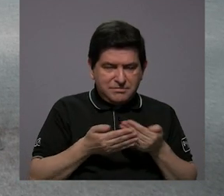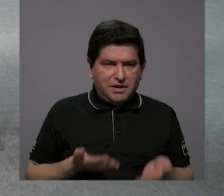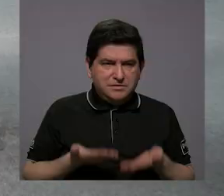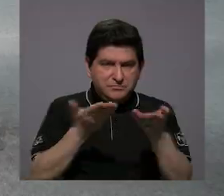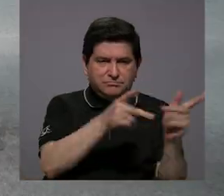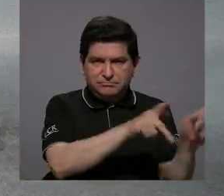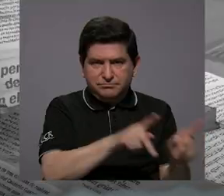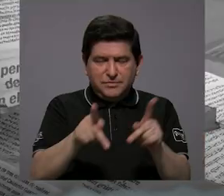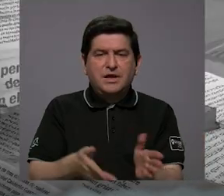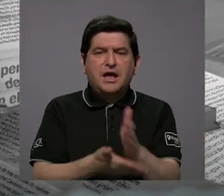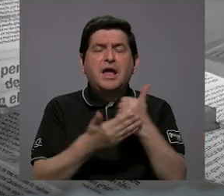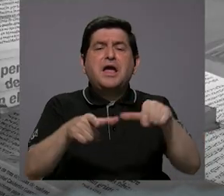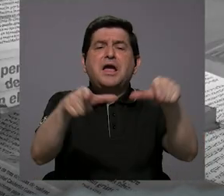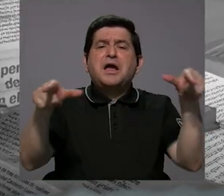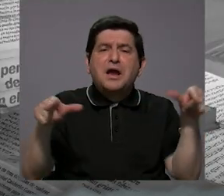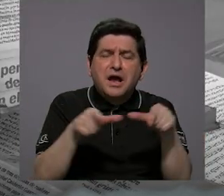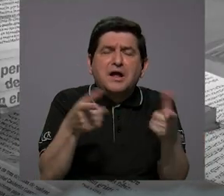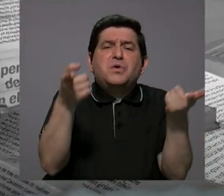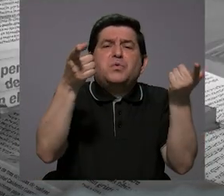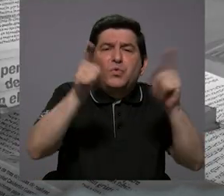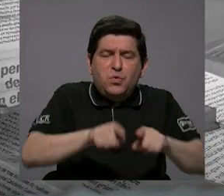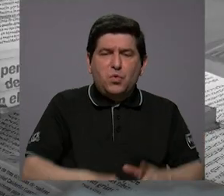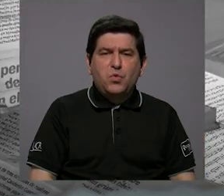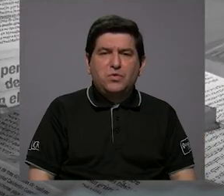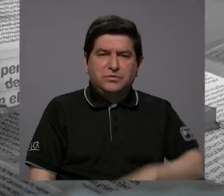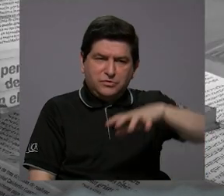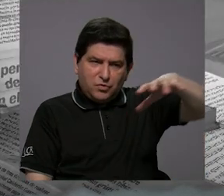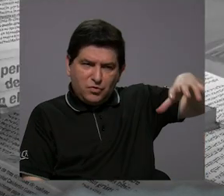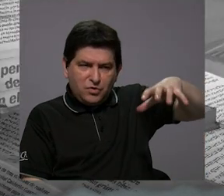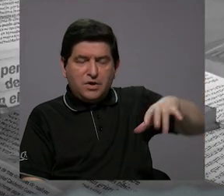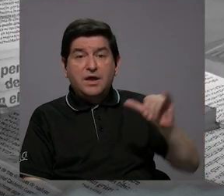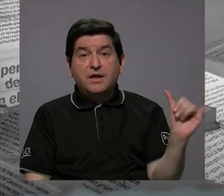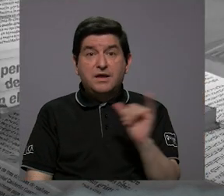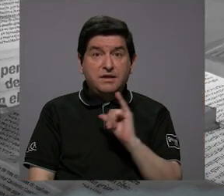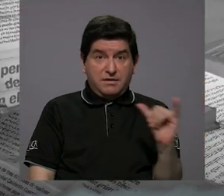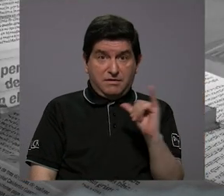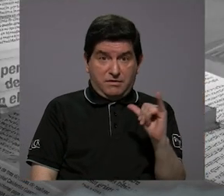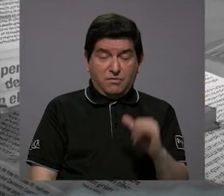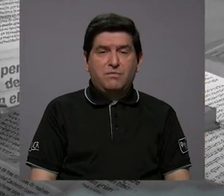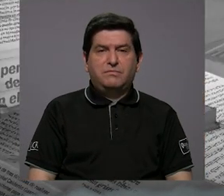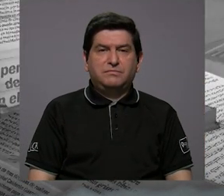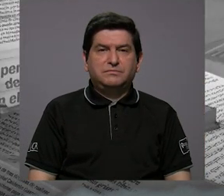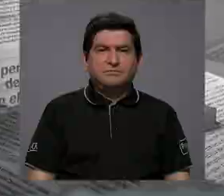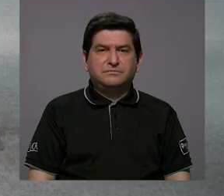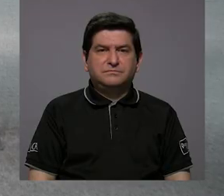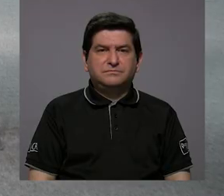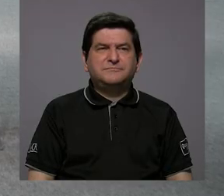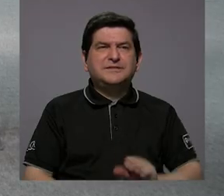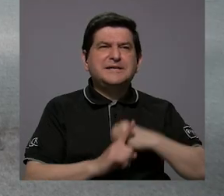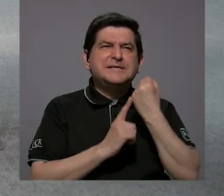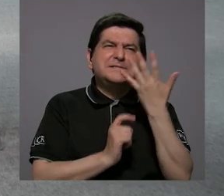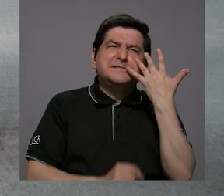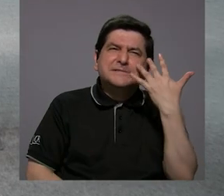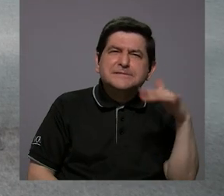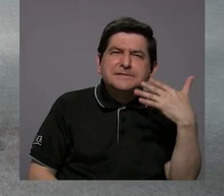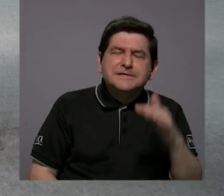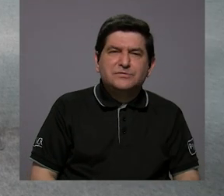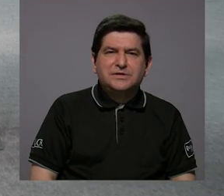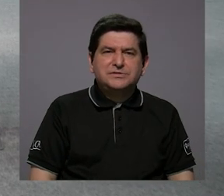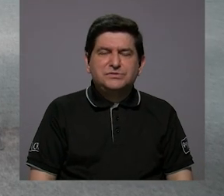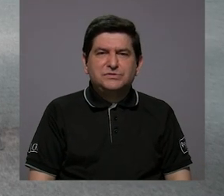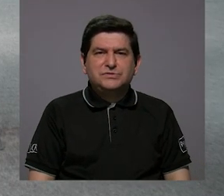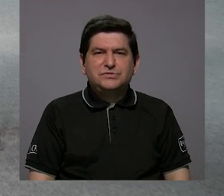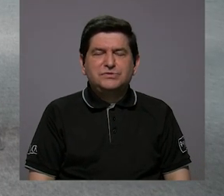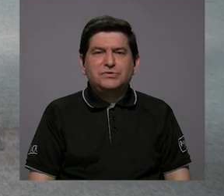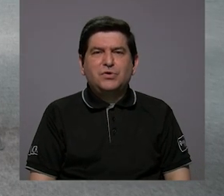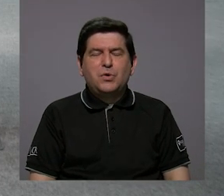Eso ocurre en algunos sectores de la zona atlántica y también tenemos condiciones similares